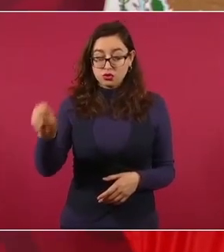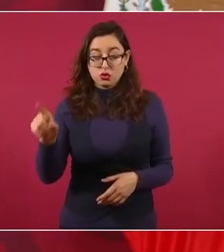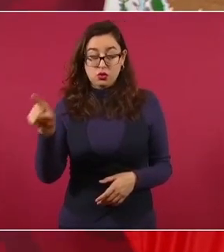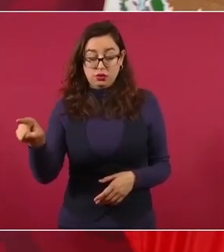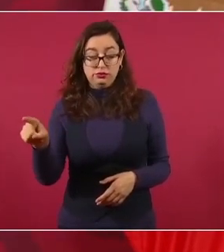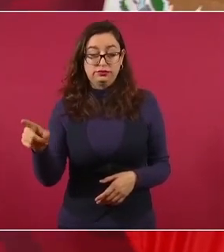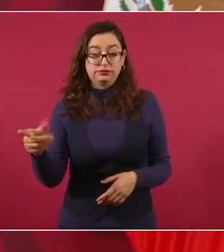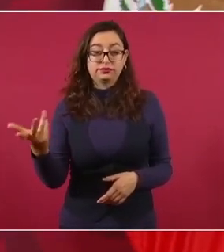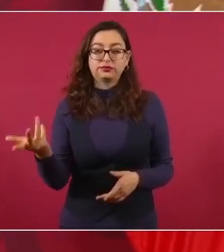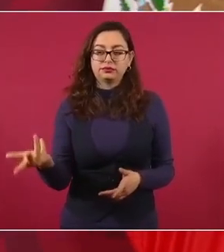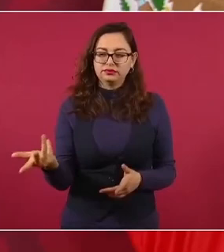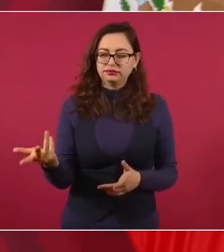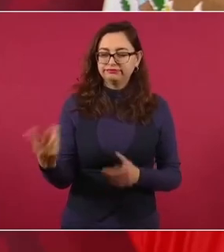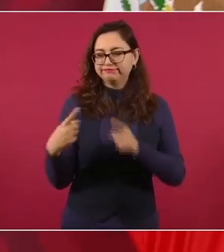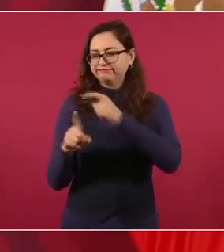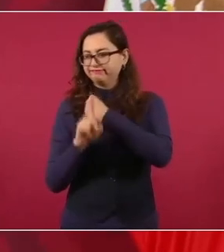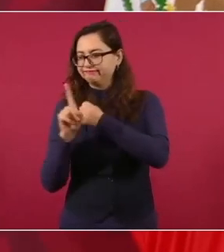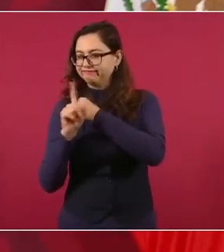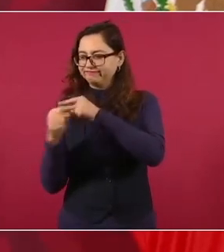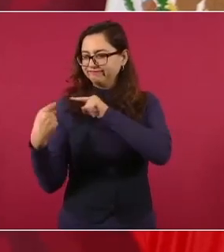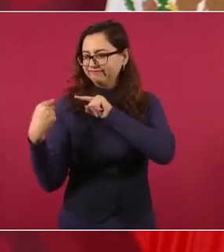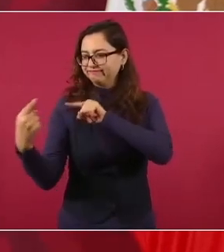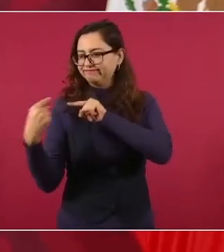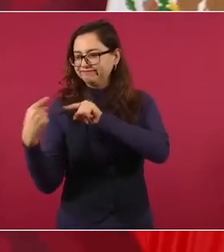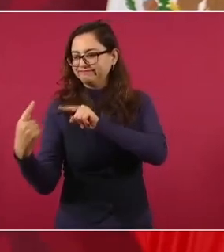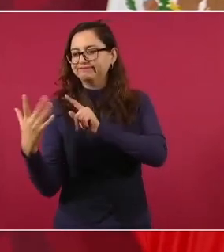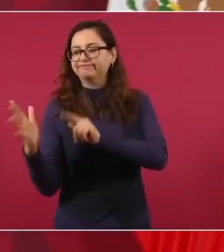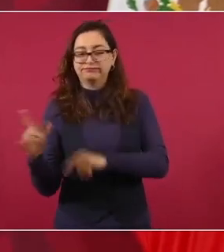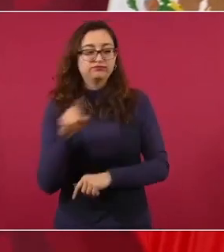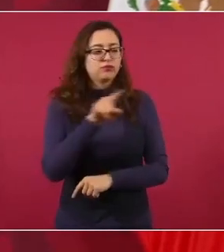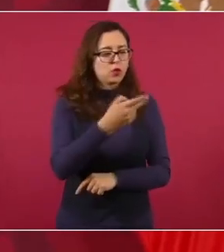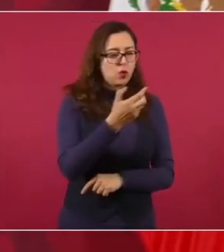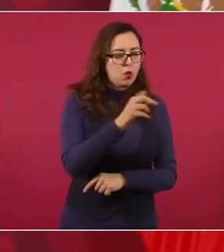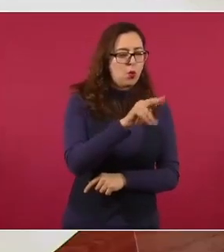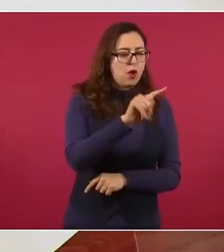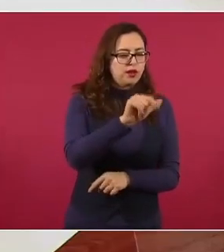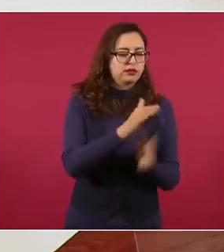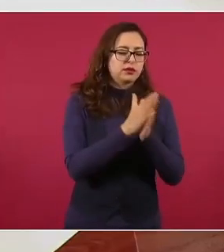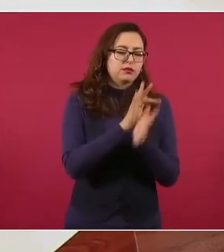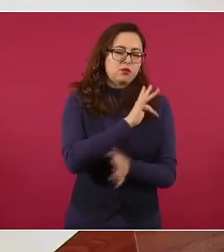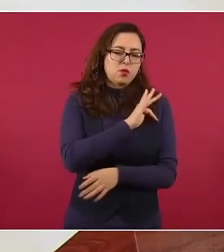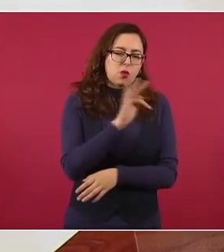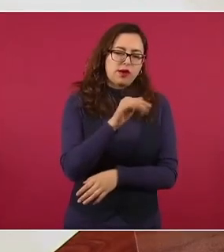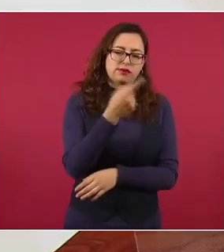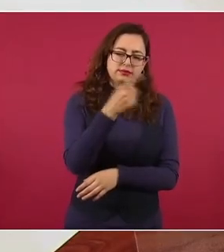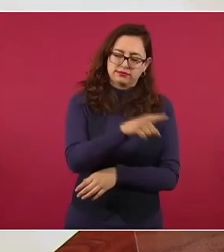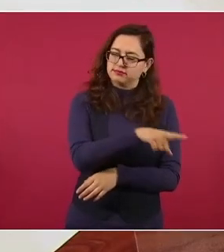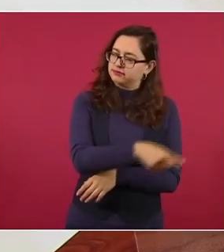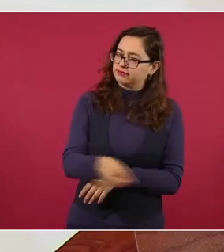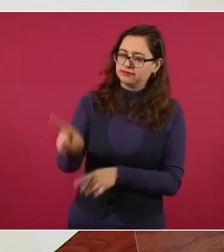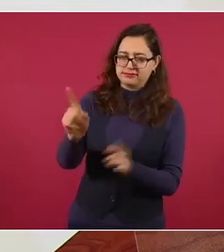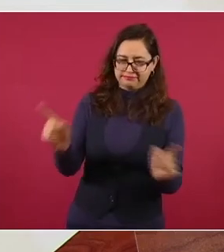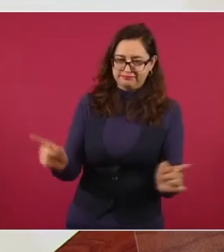Orozco tenía su secretario de Defensa,